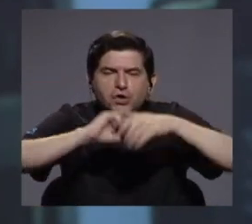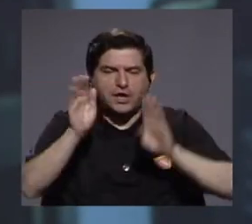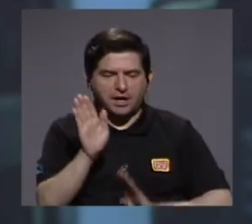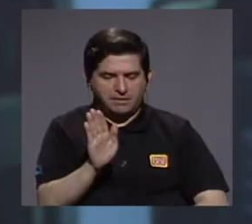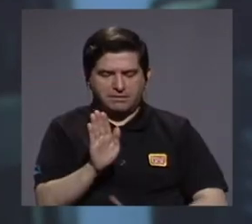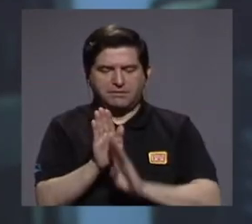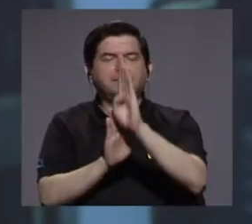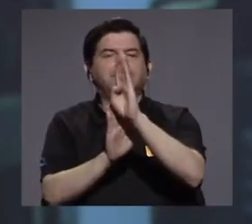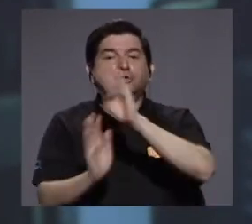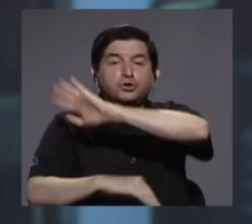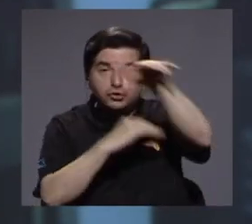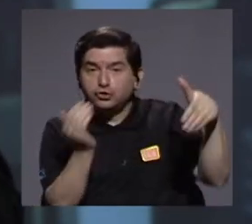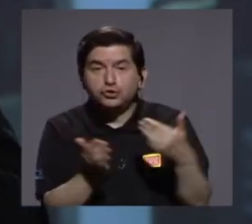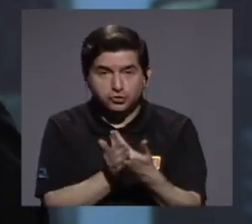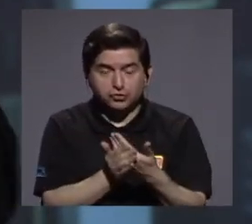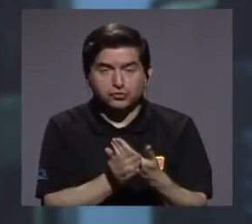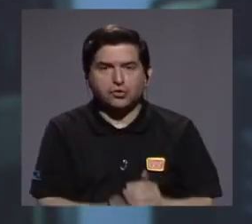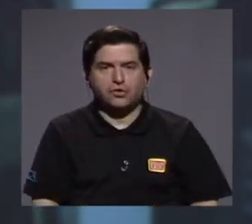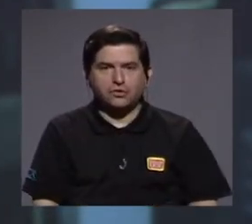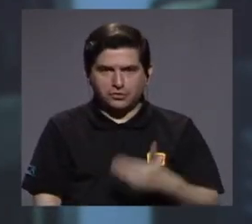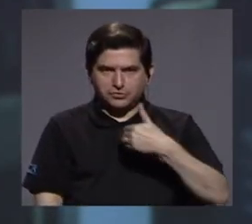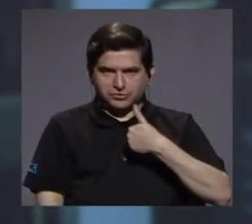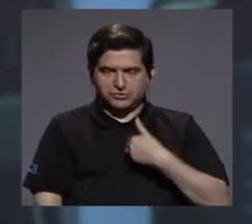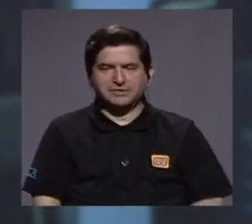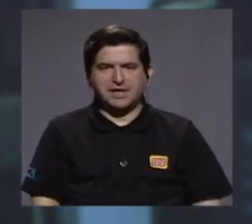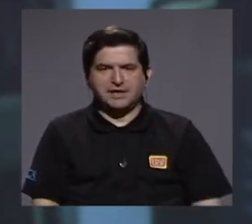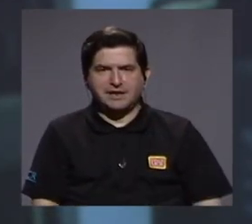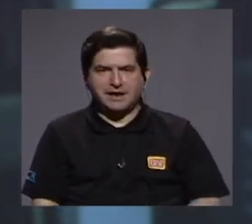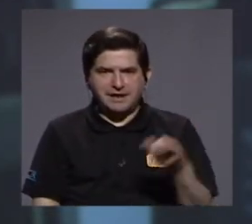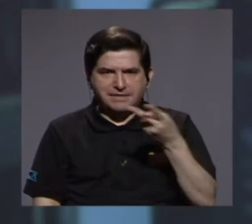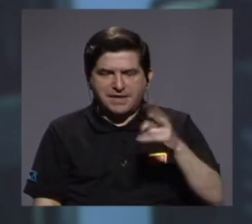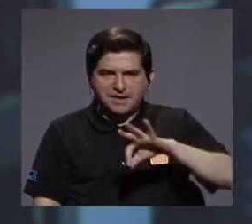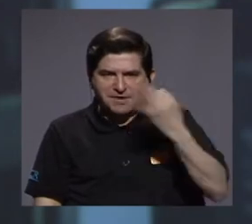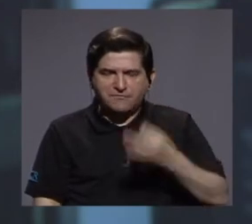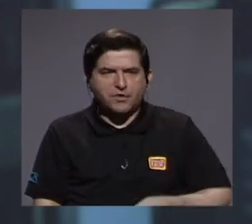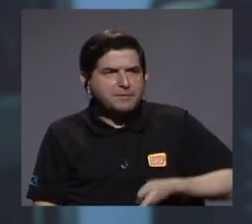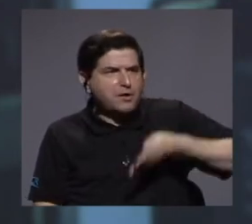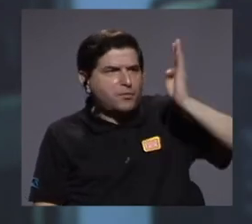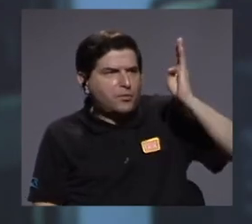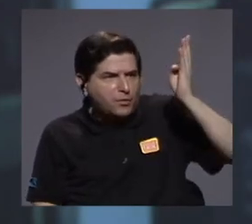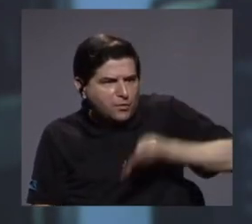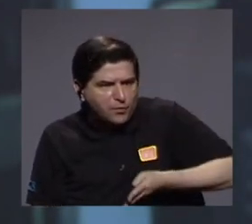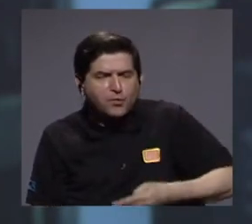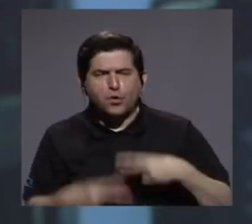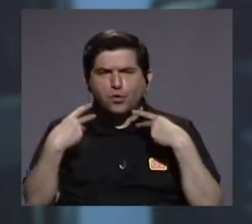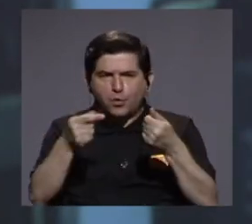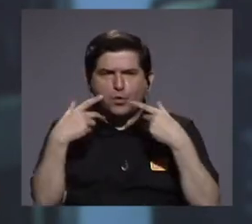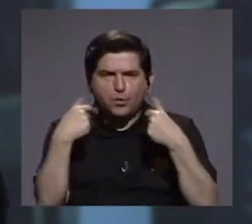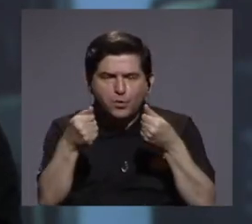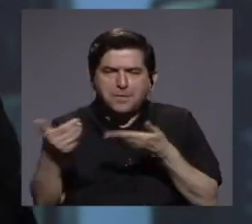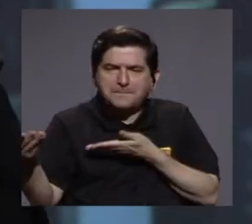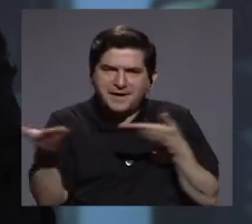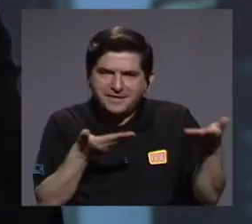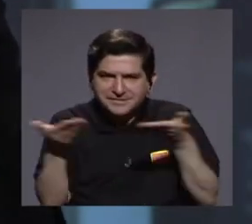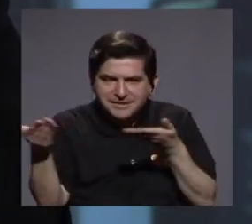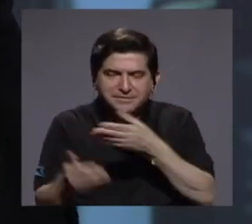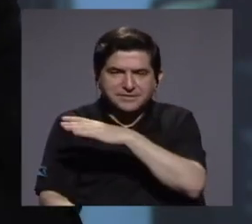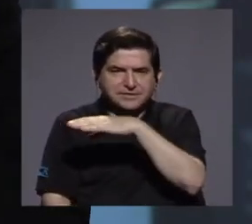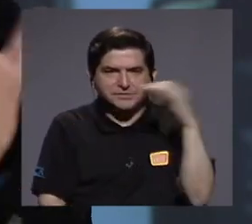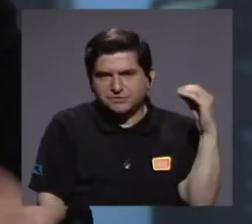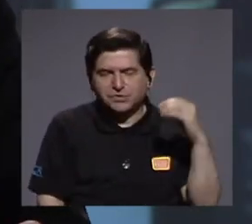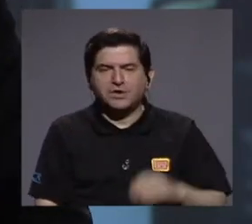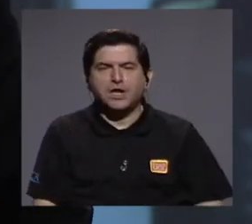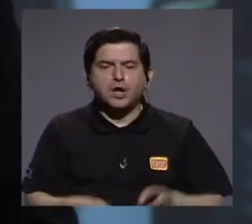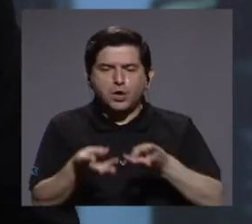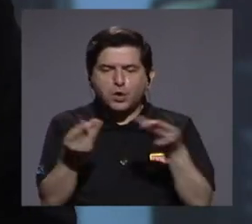desarrolle y todos tengamos tanto de subida como de bajada velocidades que nos permitan pues poder tener los servicios y además de eso pues